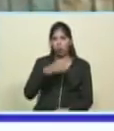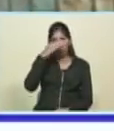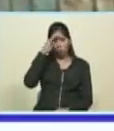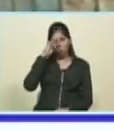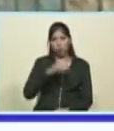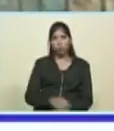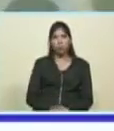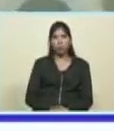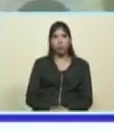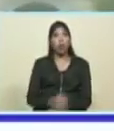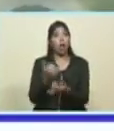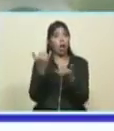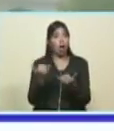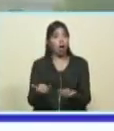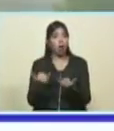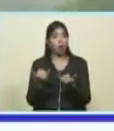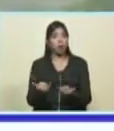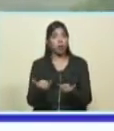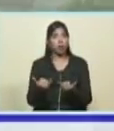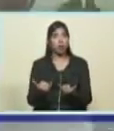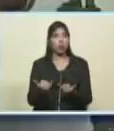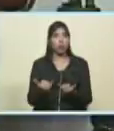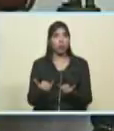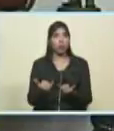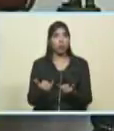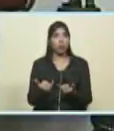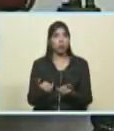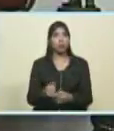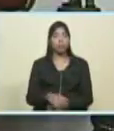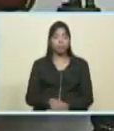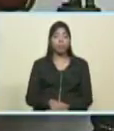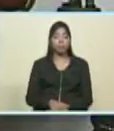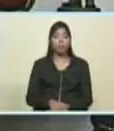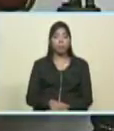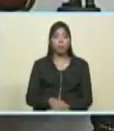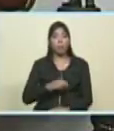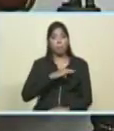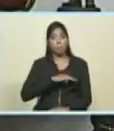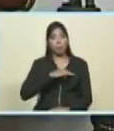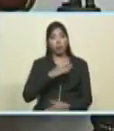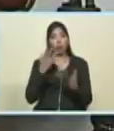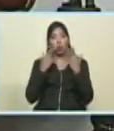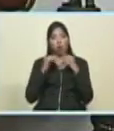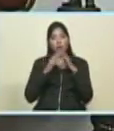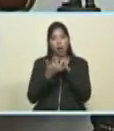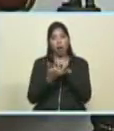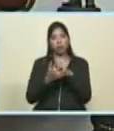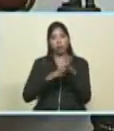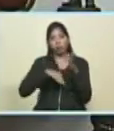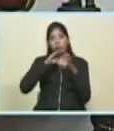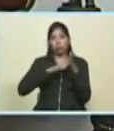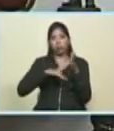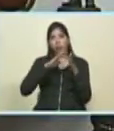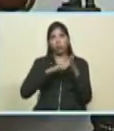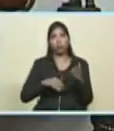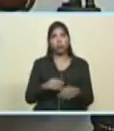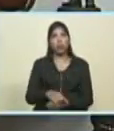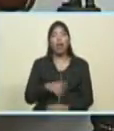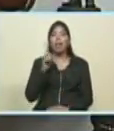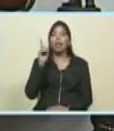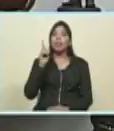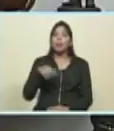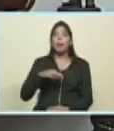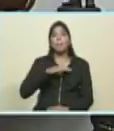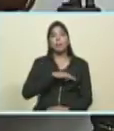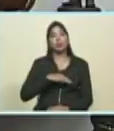y ahora está bueno Barrio Nuevo Barrio Tricolor también la gran misión eléctrica